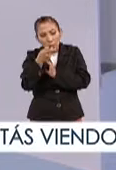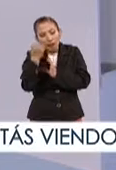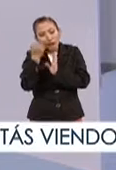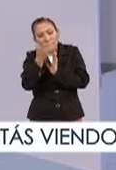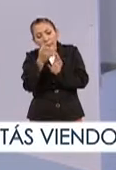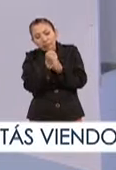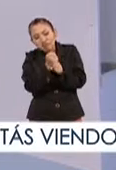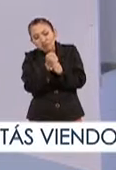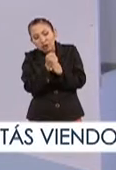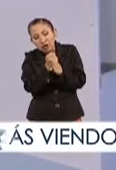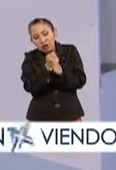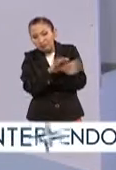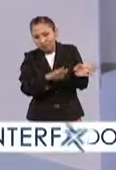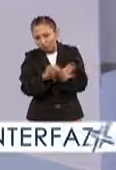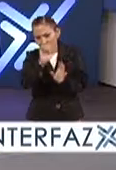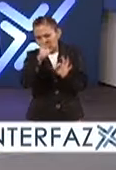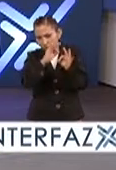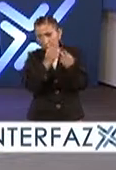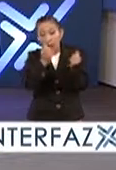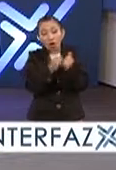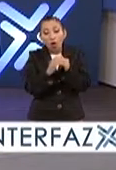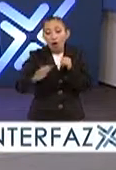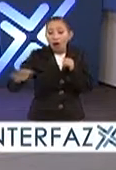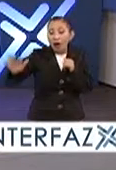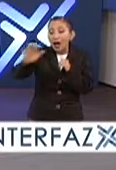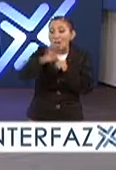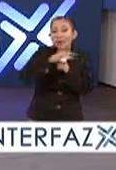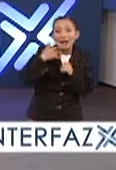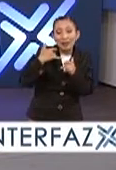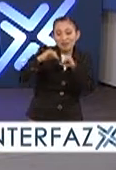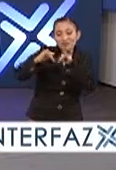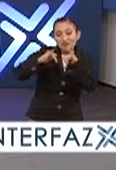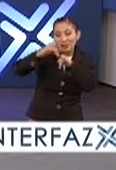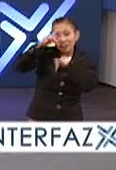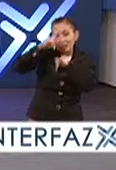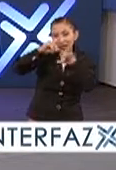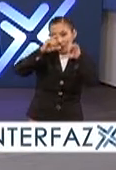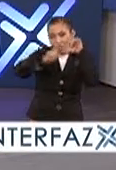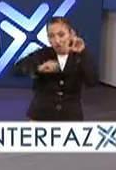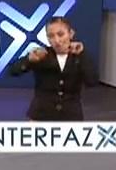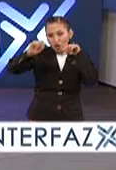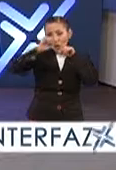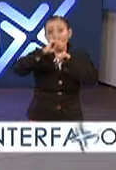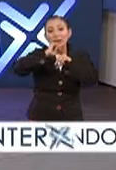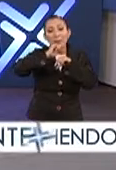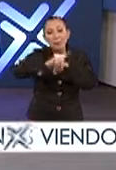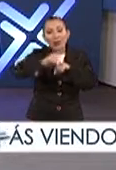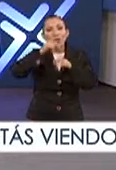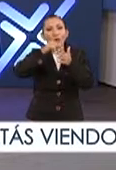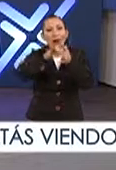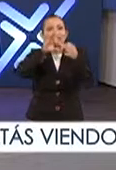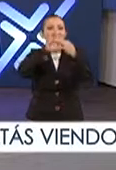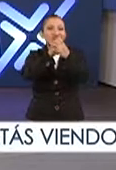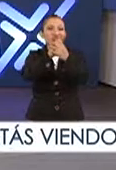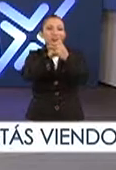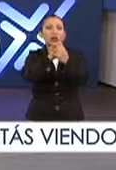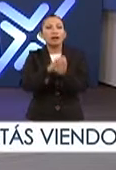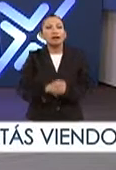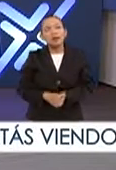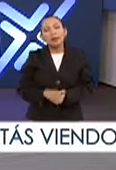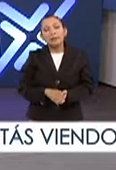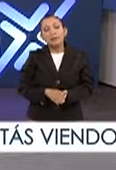tiempo. Y otra forma de hacerlos a través del espacio, es decir, de la geografía nacional, pero eso te amarra al espacio. Entonces,